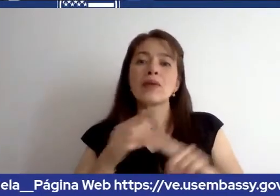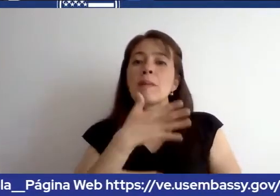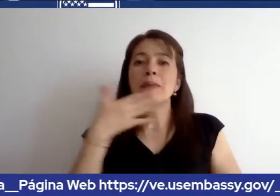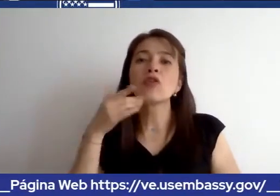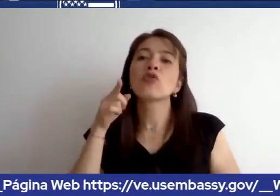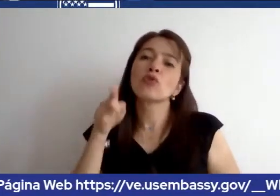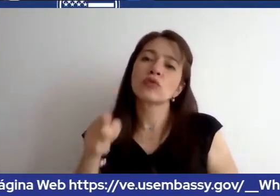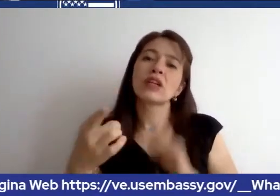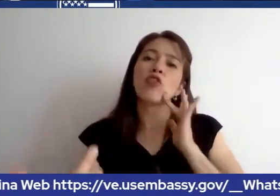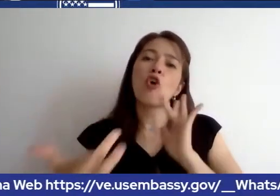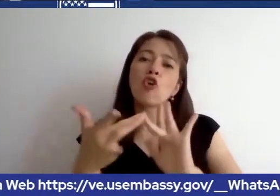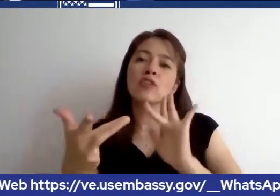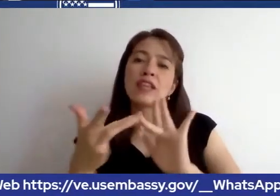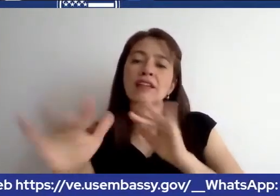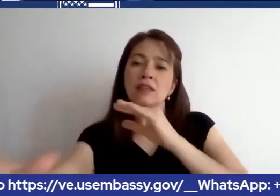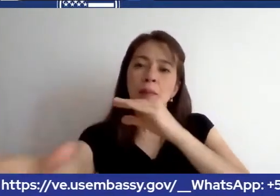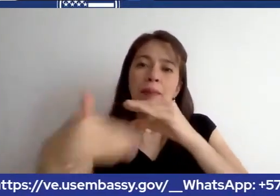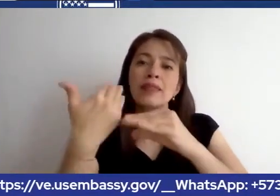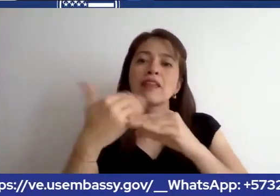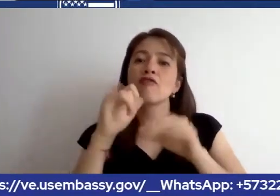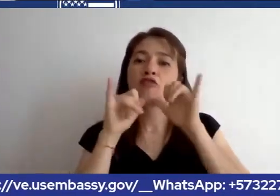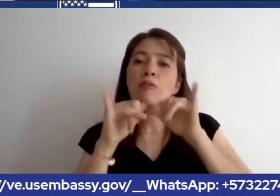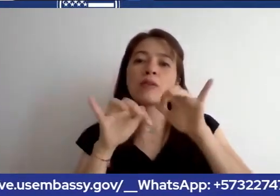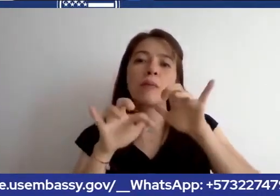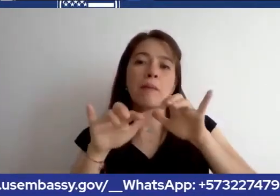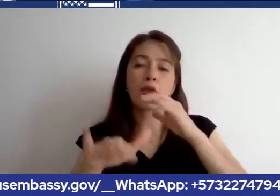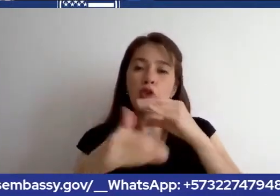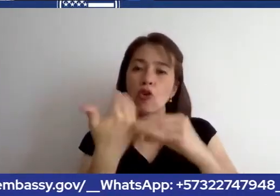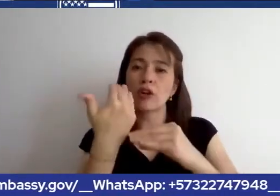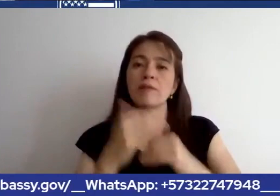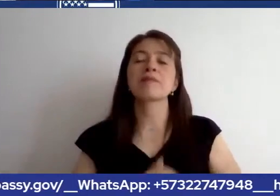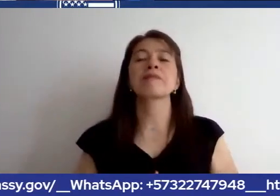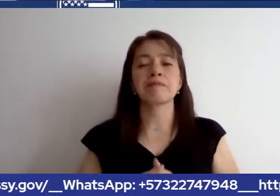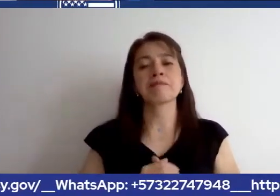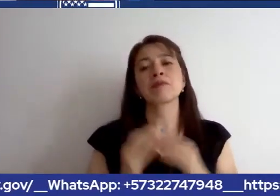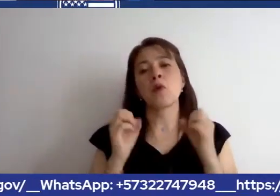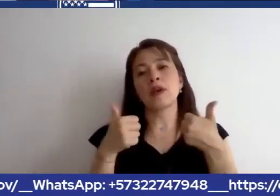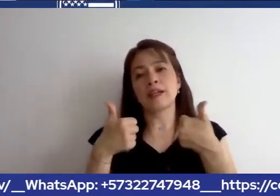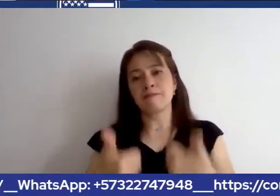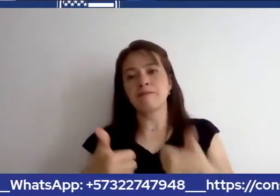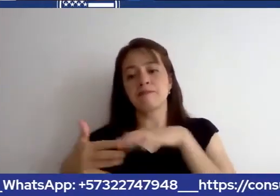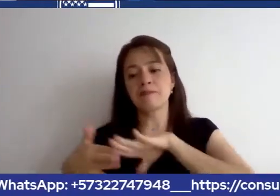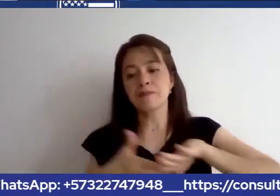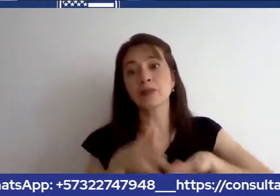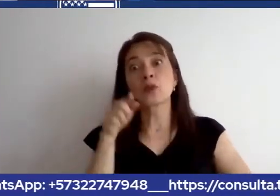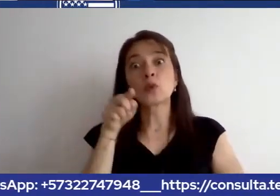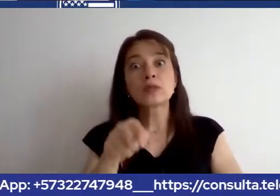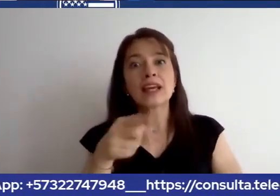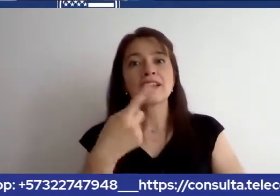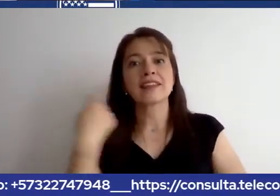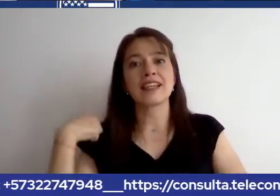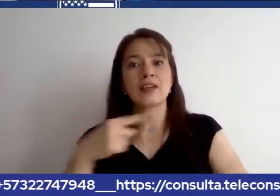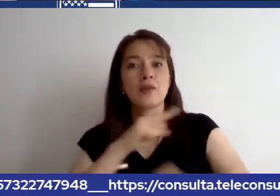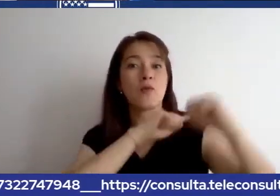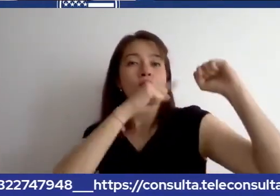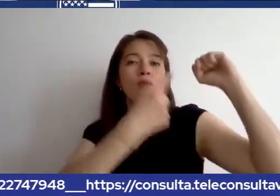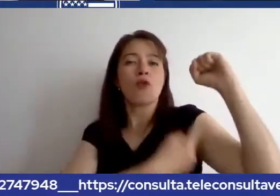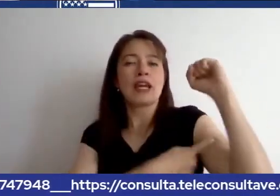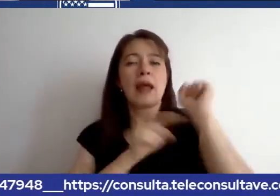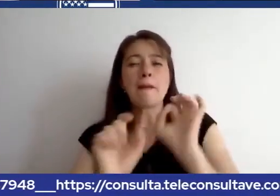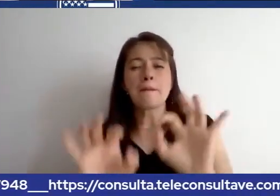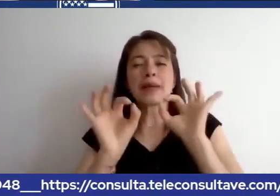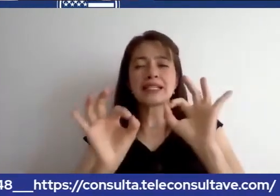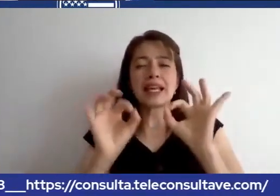muy bien ustedes como funcionarios consolares tienen un súper poder de recordar todos estos